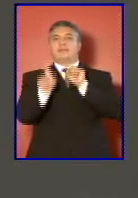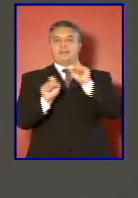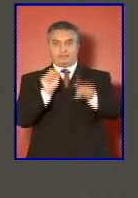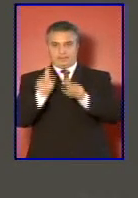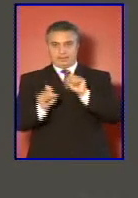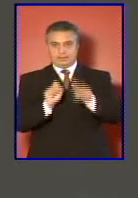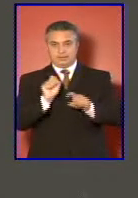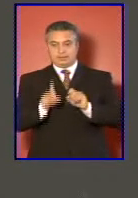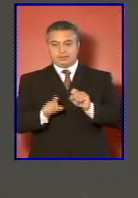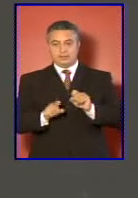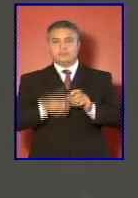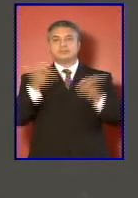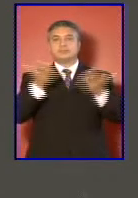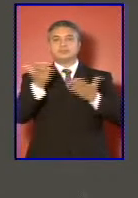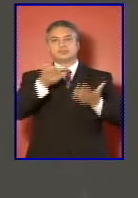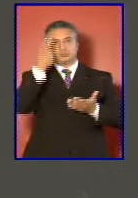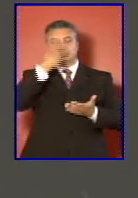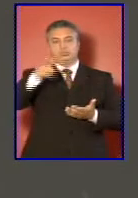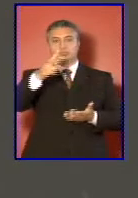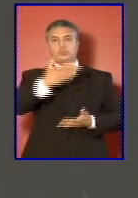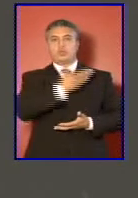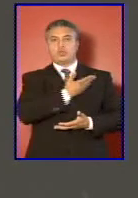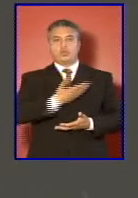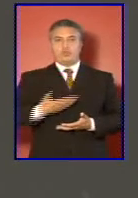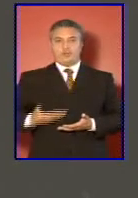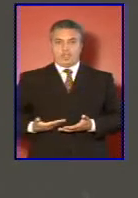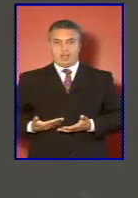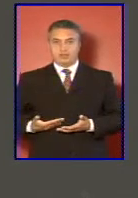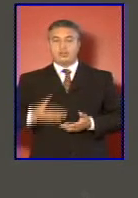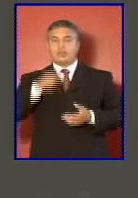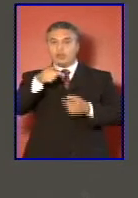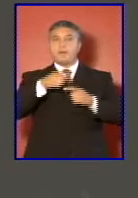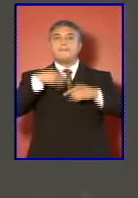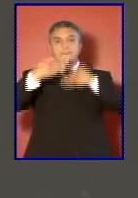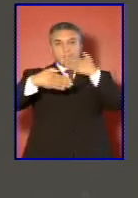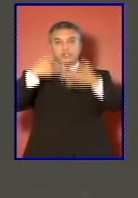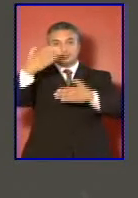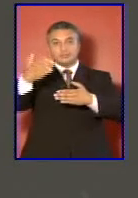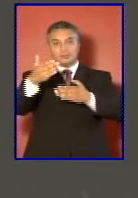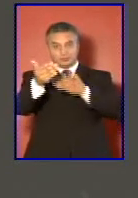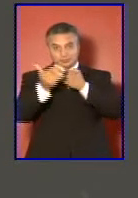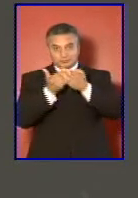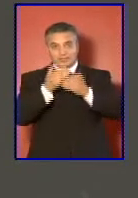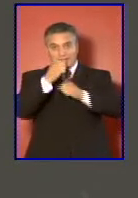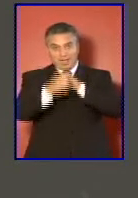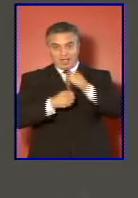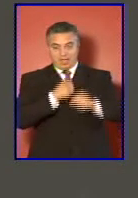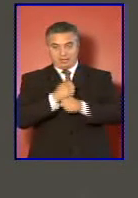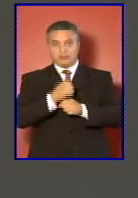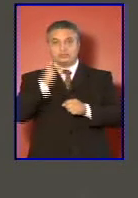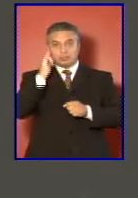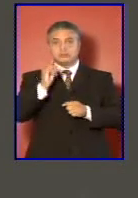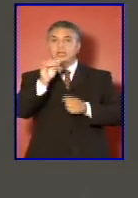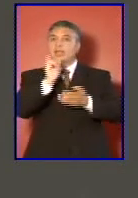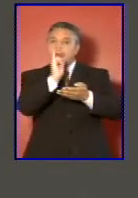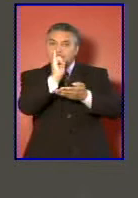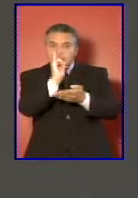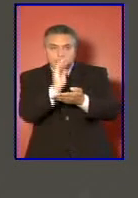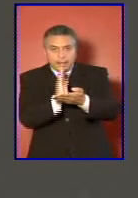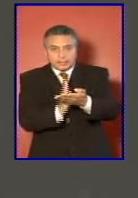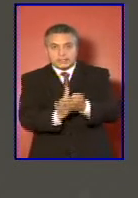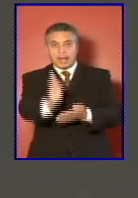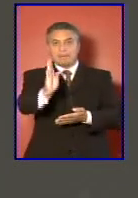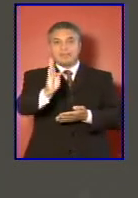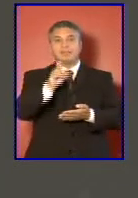para su gobierno en los próximos años y que inicialmente tenía